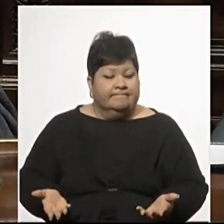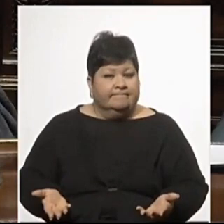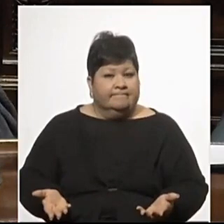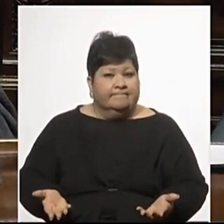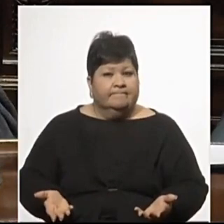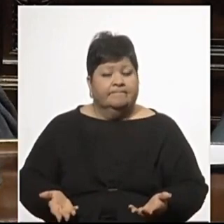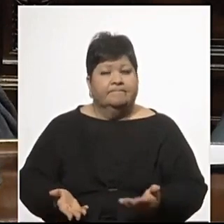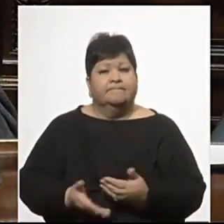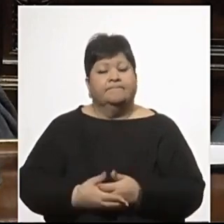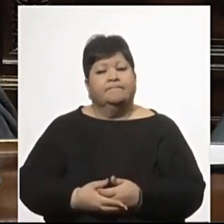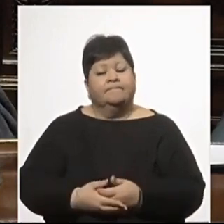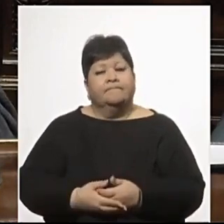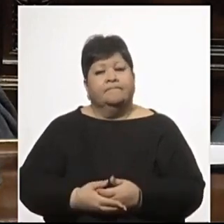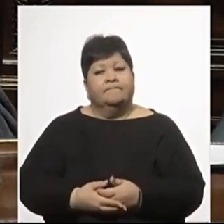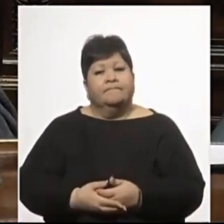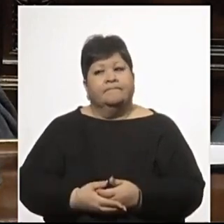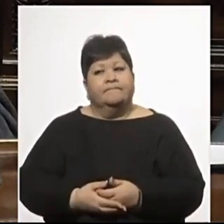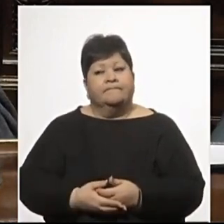Y...